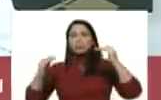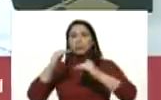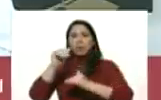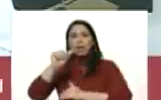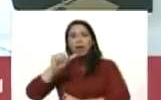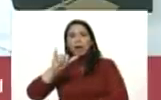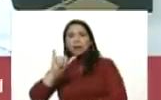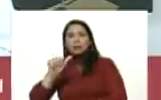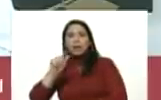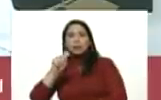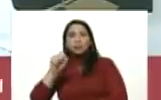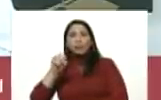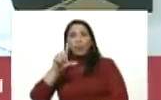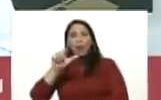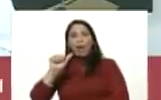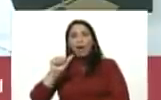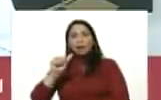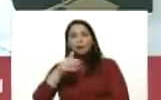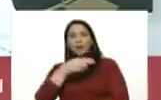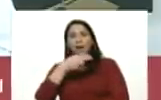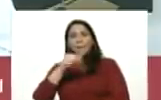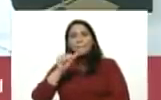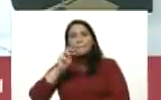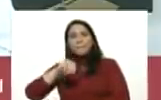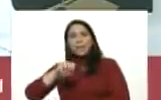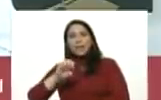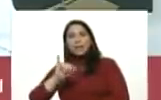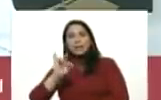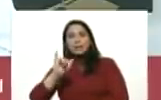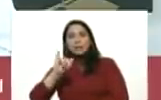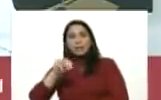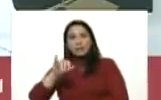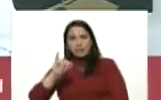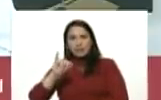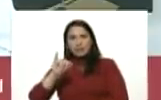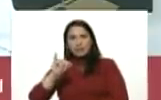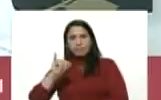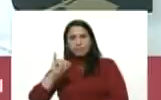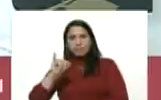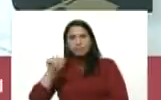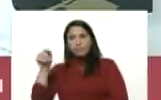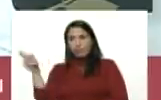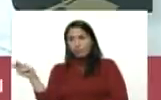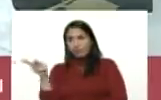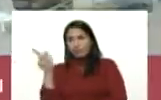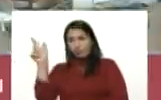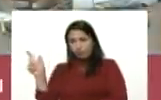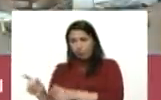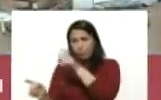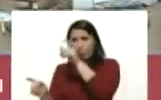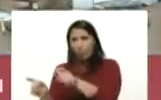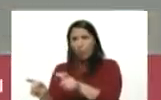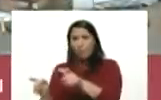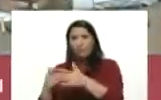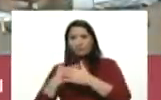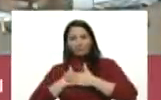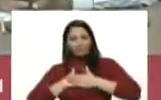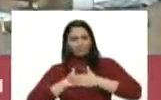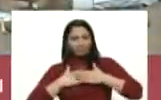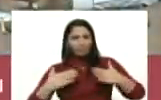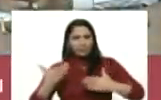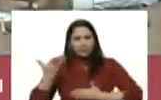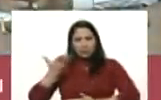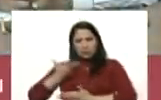jameini nuestro querido amigo por su disponibilidad su